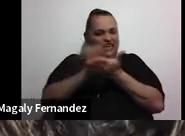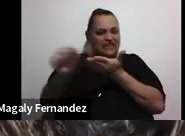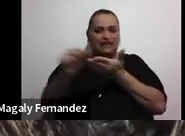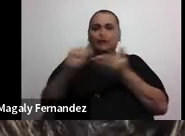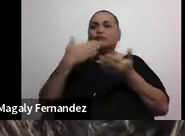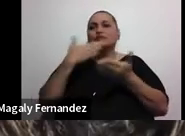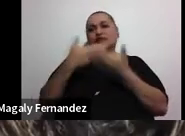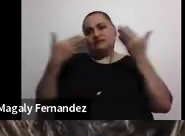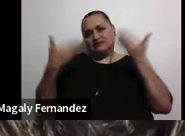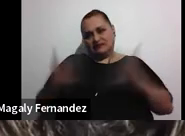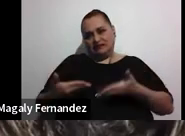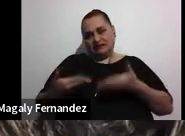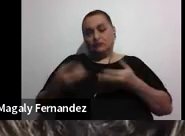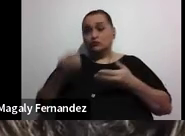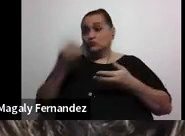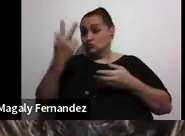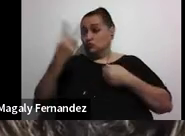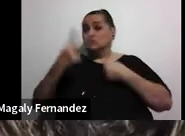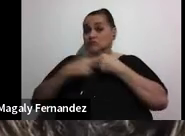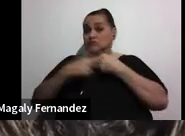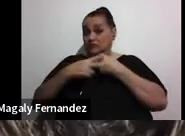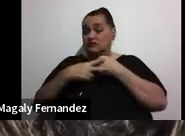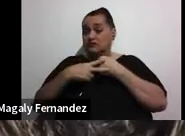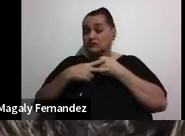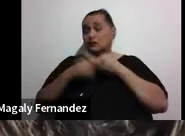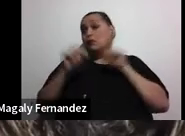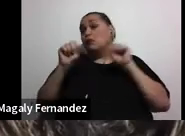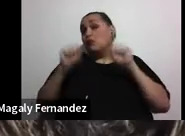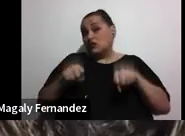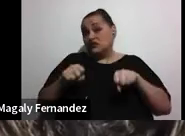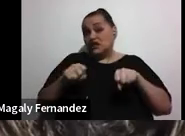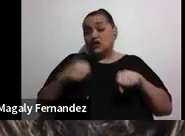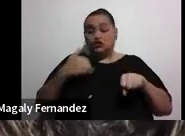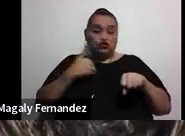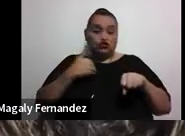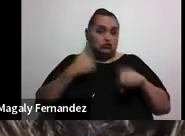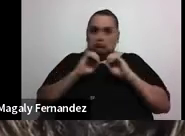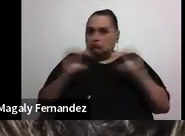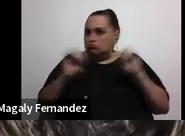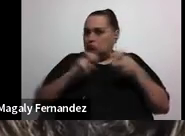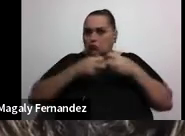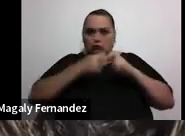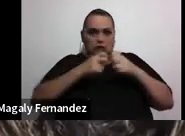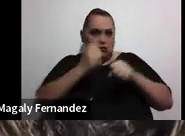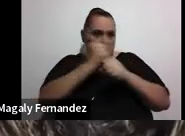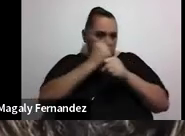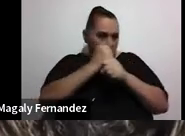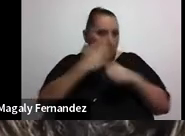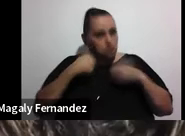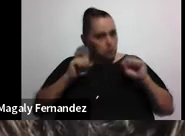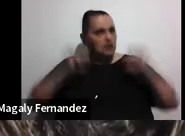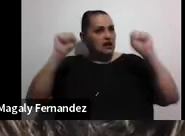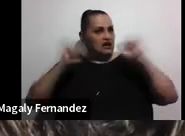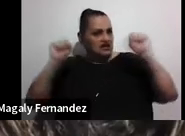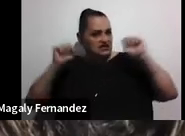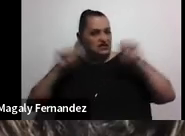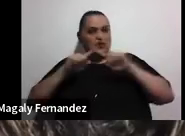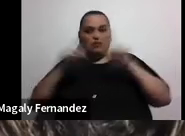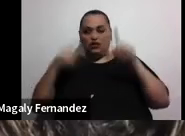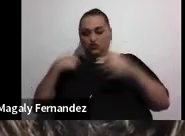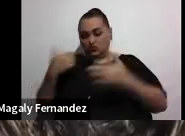Muchas veces, puede ser que no tenga problemas en mi trabajo, que esté haciendo ejercicio, pero llego a la casa